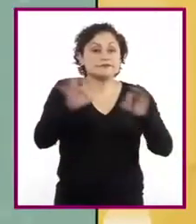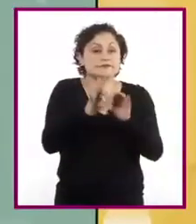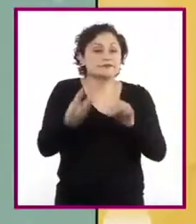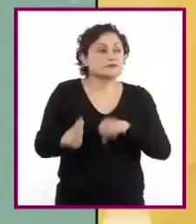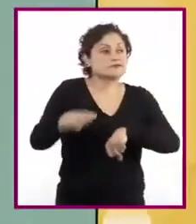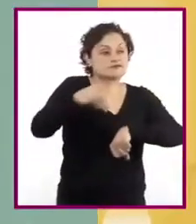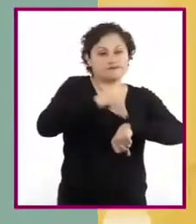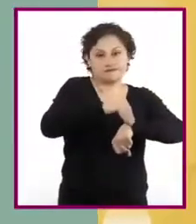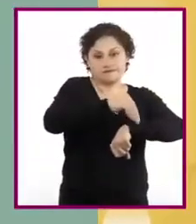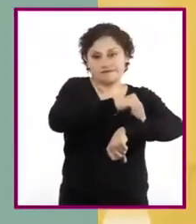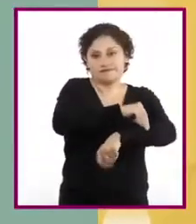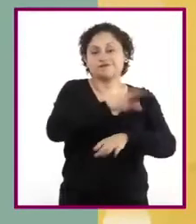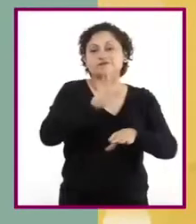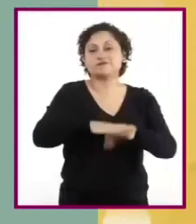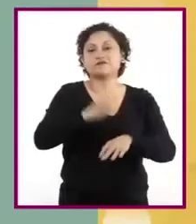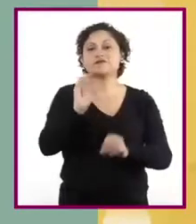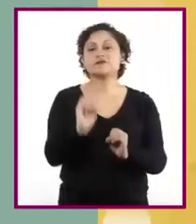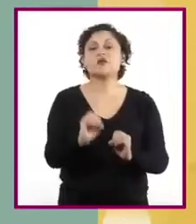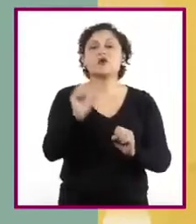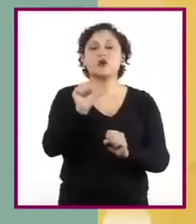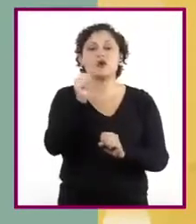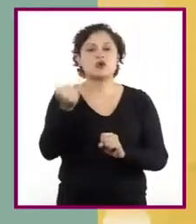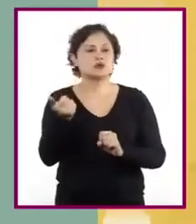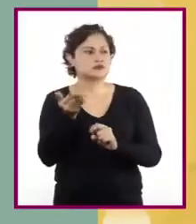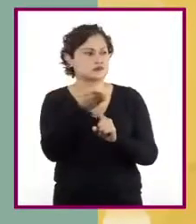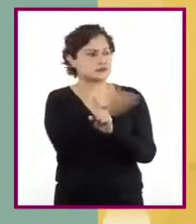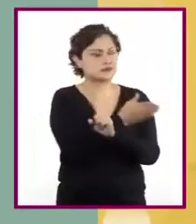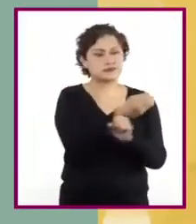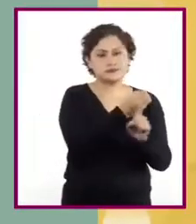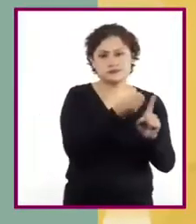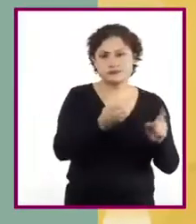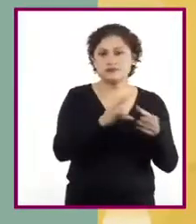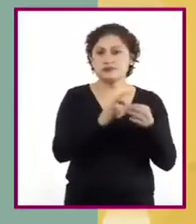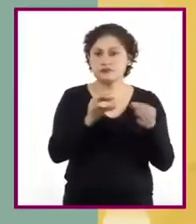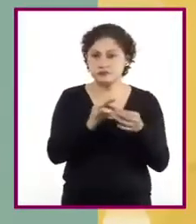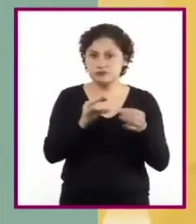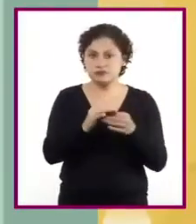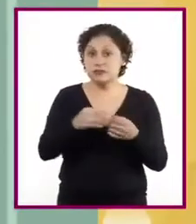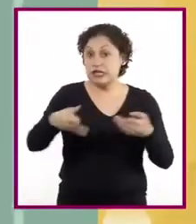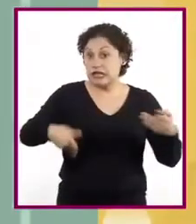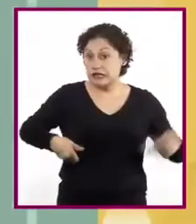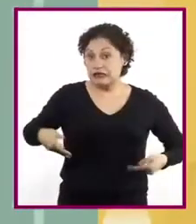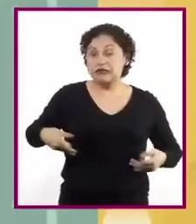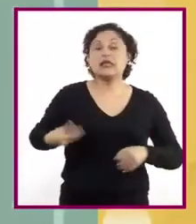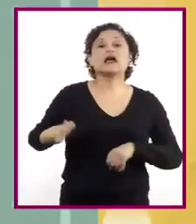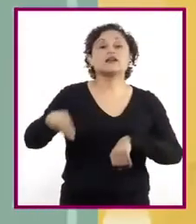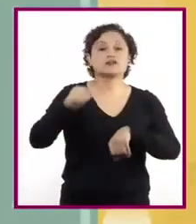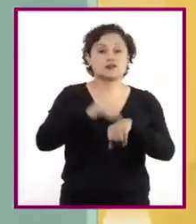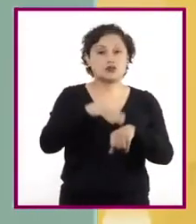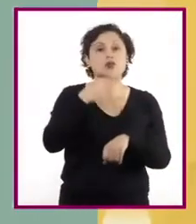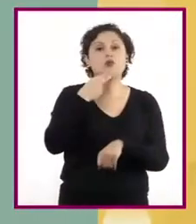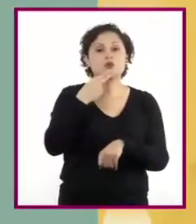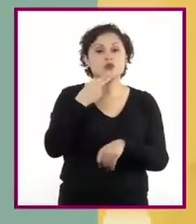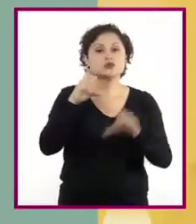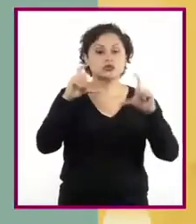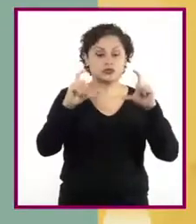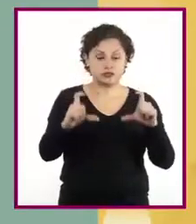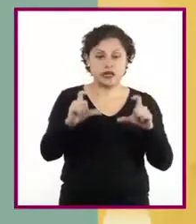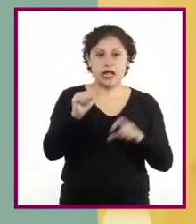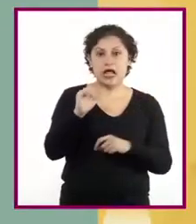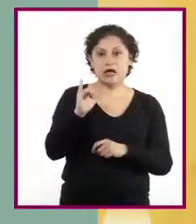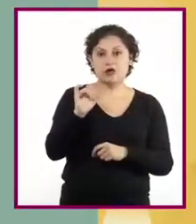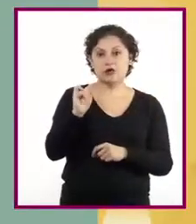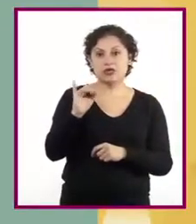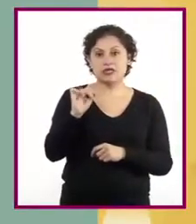aclare el sentido de una oración anterior. En textos teatrales, los paréntesis encierran las acotaciones,